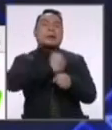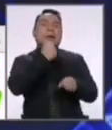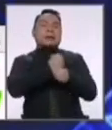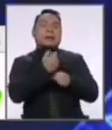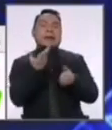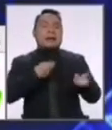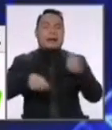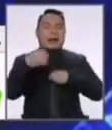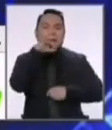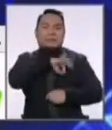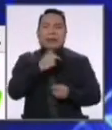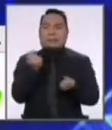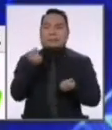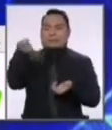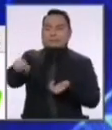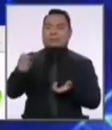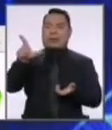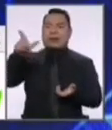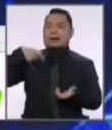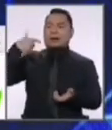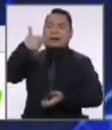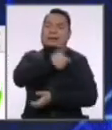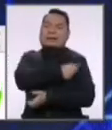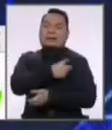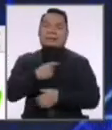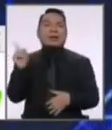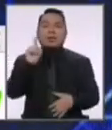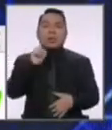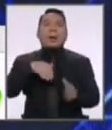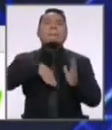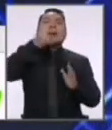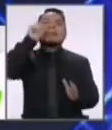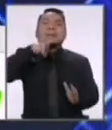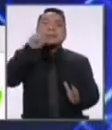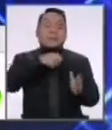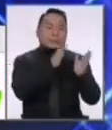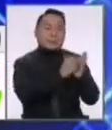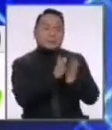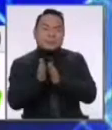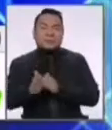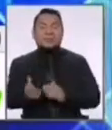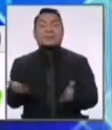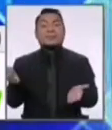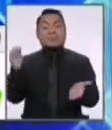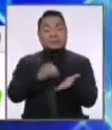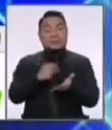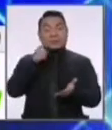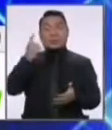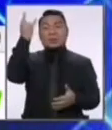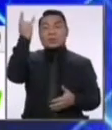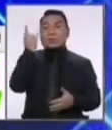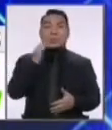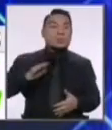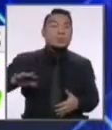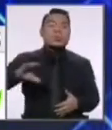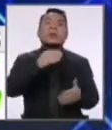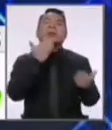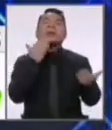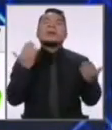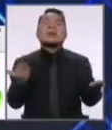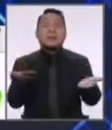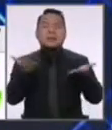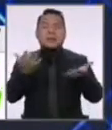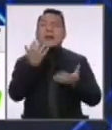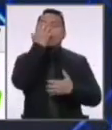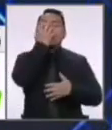tiene más billetes, sino, insisto, el que más la necesita. Pero mientras nos vamos vacunando, otra emergencia nacional es la provisión